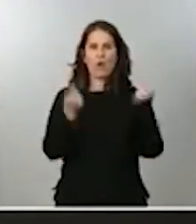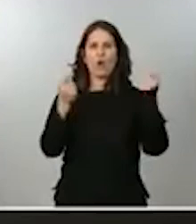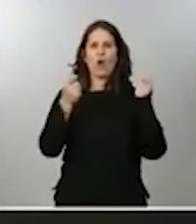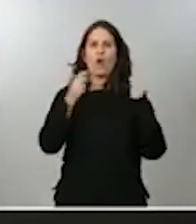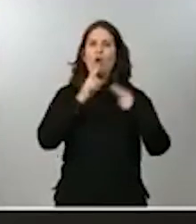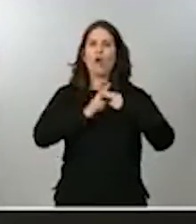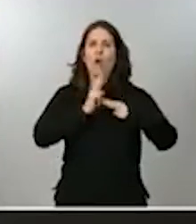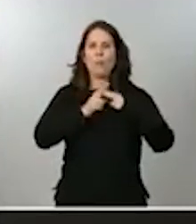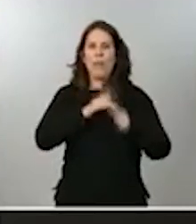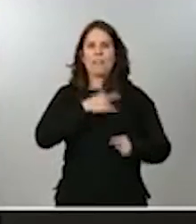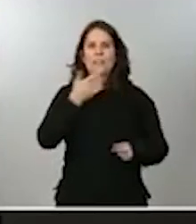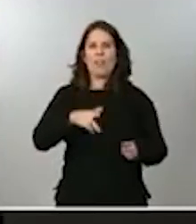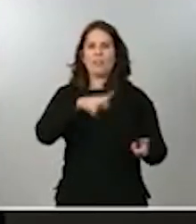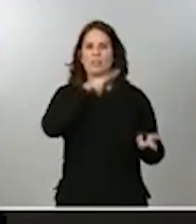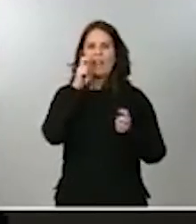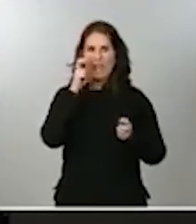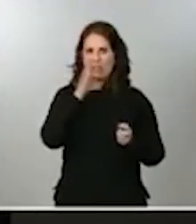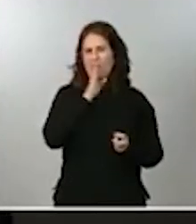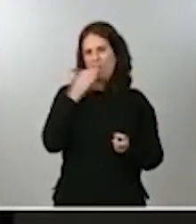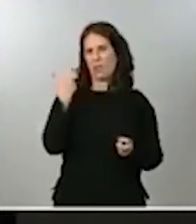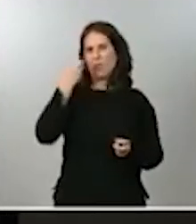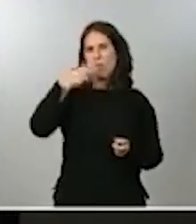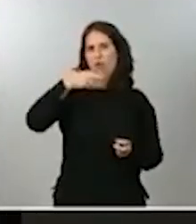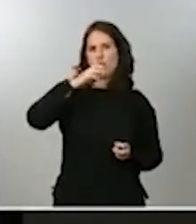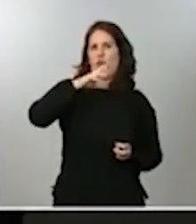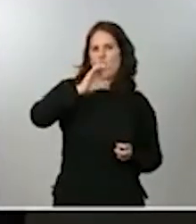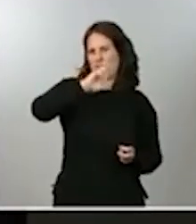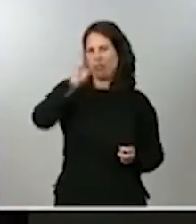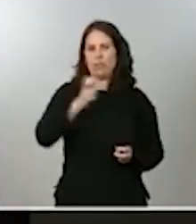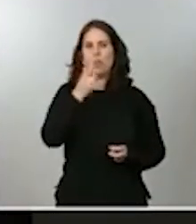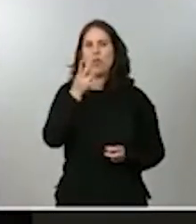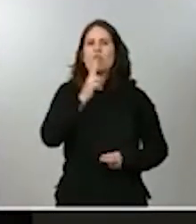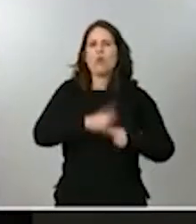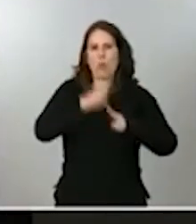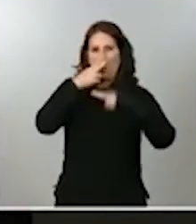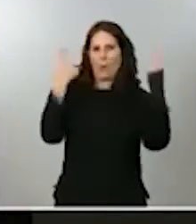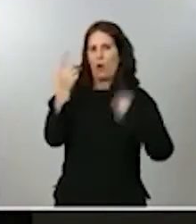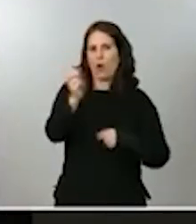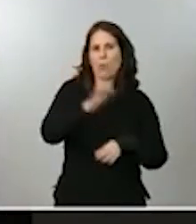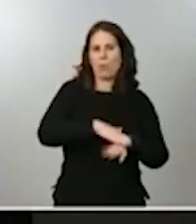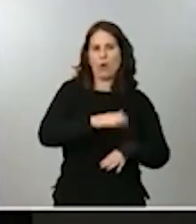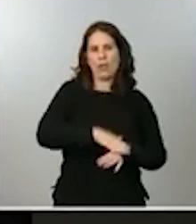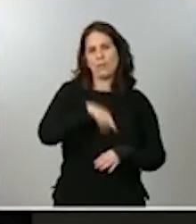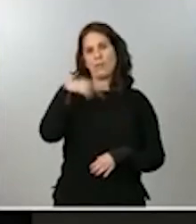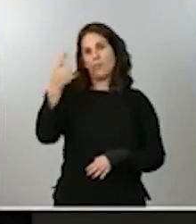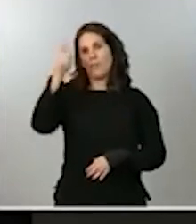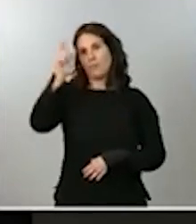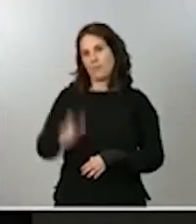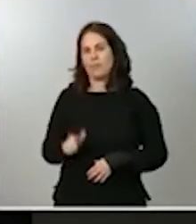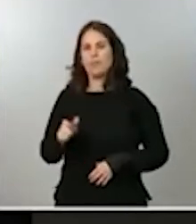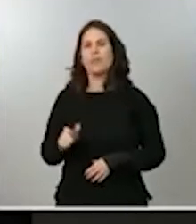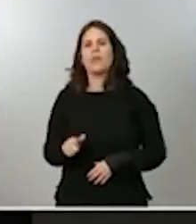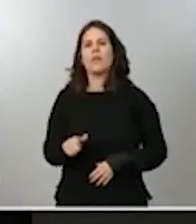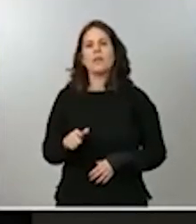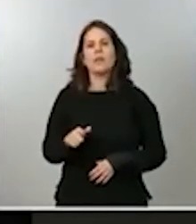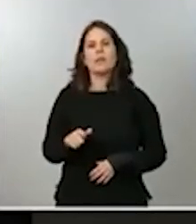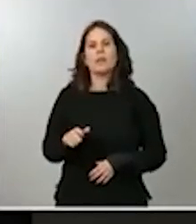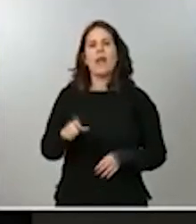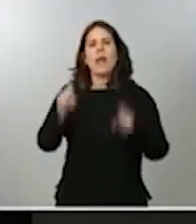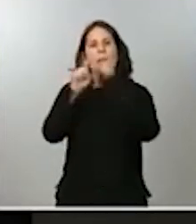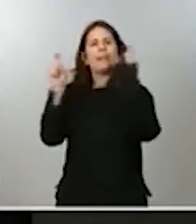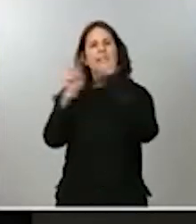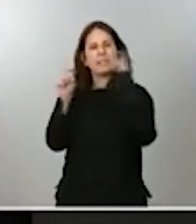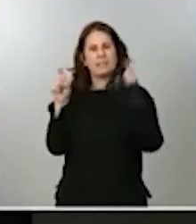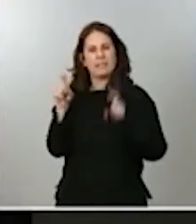etapa con el señor Montoro? Y a la ministra de Trabajo me gustaría preguntarle cuándo las empresas tendrán que tener los